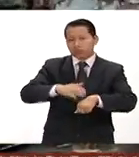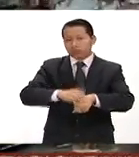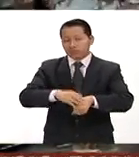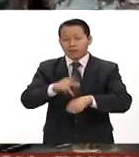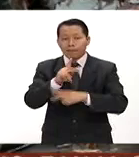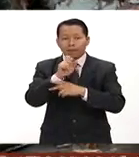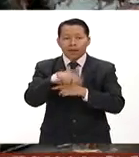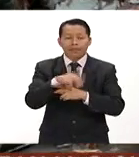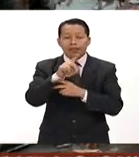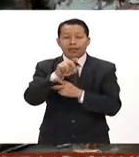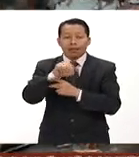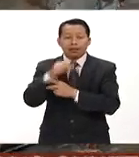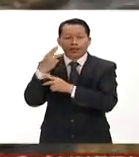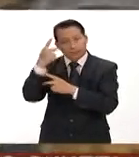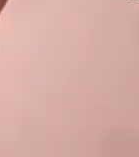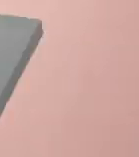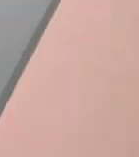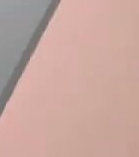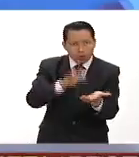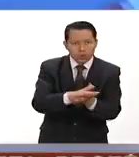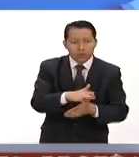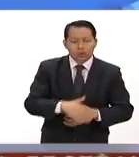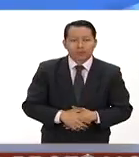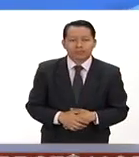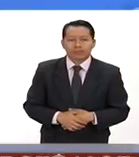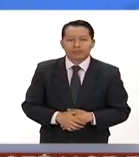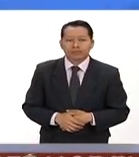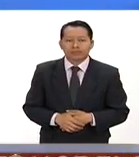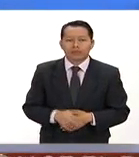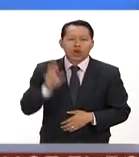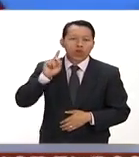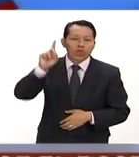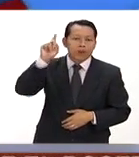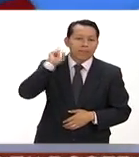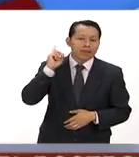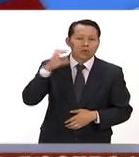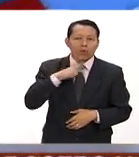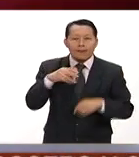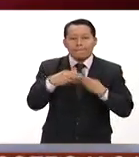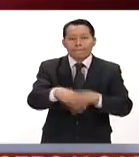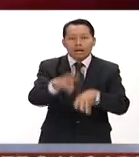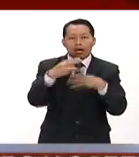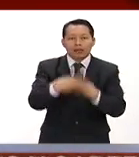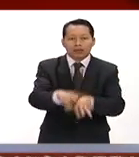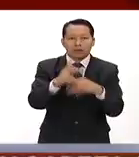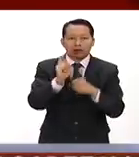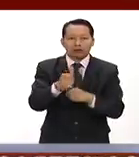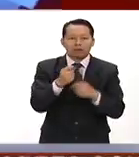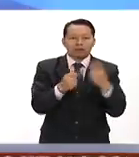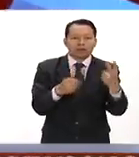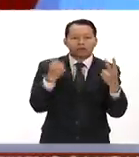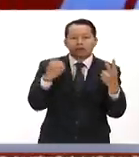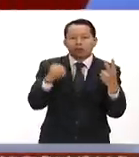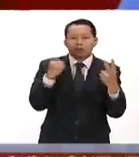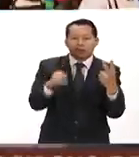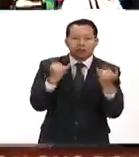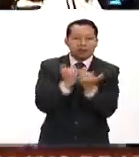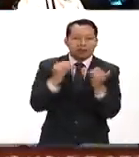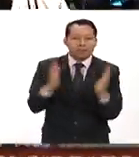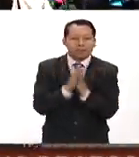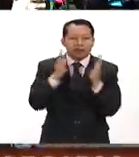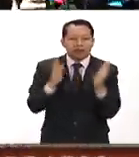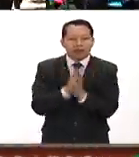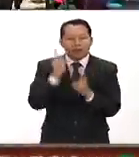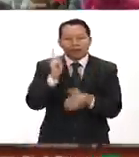asistir a la población este domingo se realizó la marcha conmemorativa del 2 de octubre participaron grupos